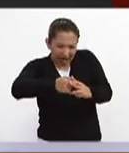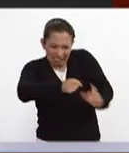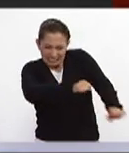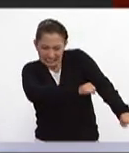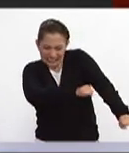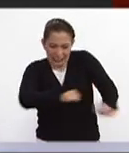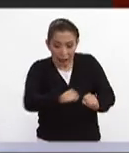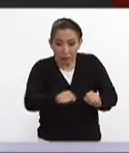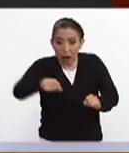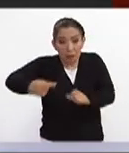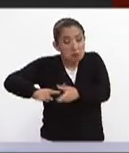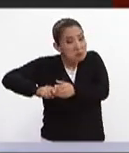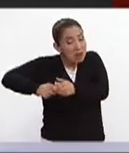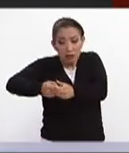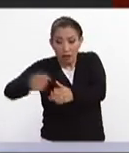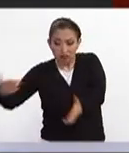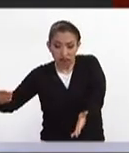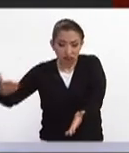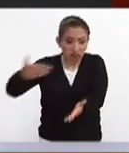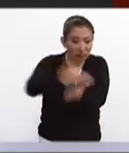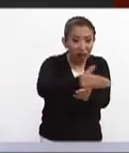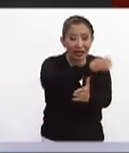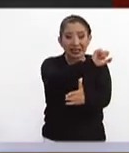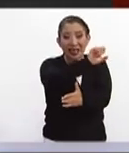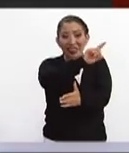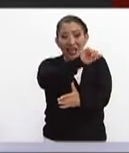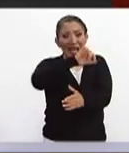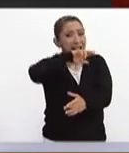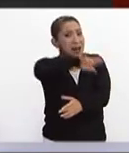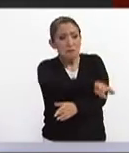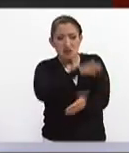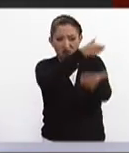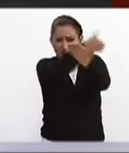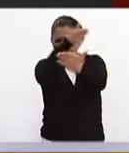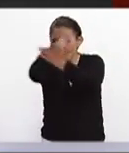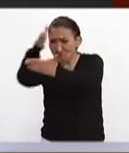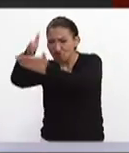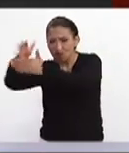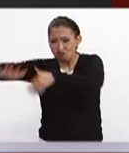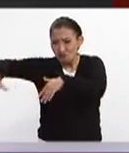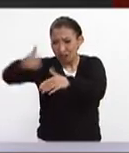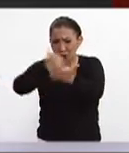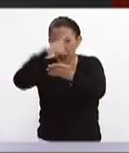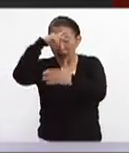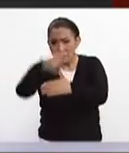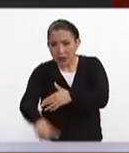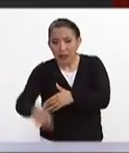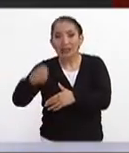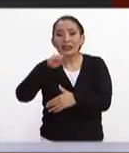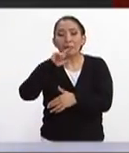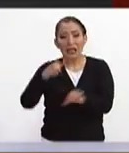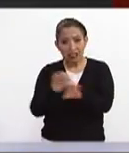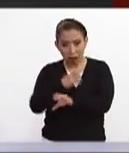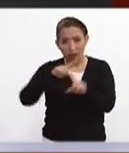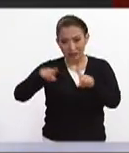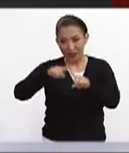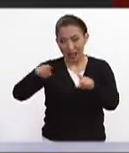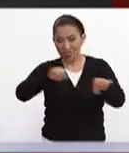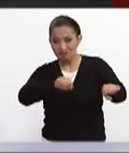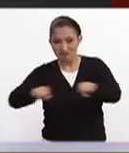en que sucedió el terremoto, elementos de la Sedena se desplegaron a lo largo de la Ciudad de México, así como de los estados